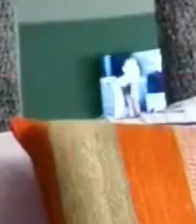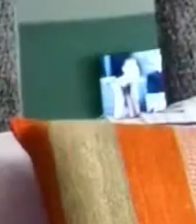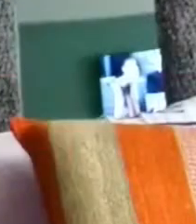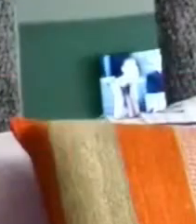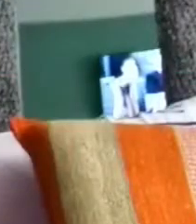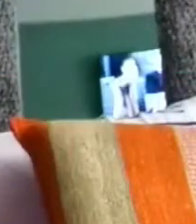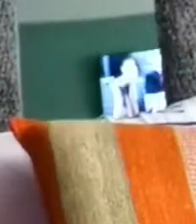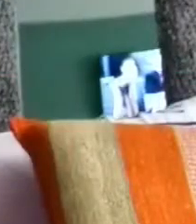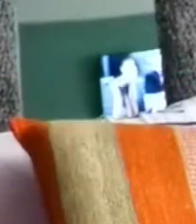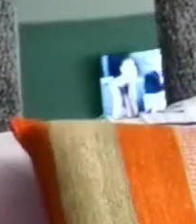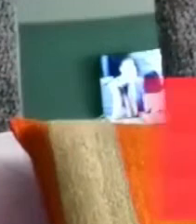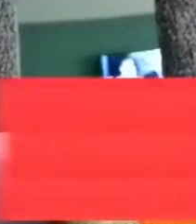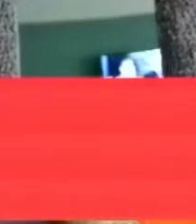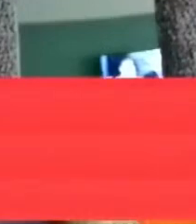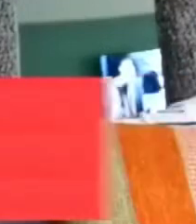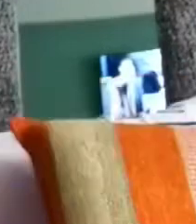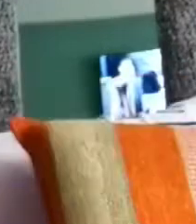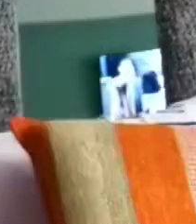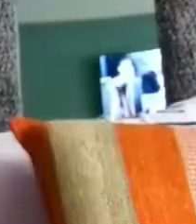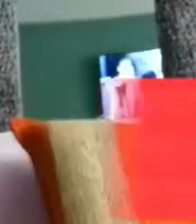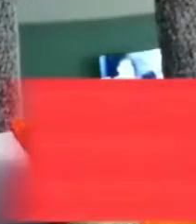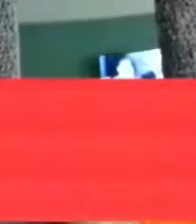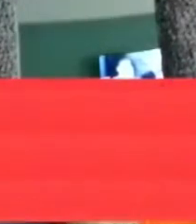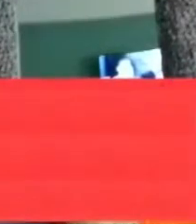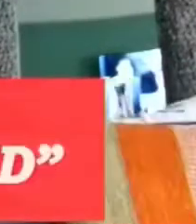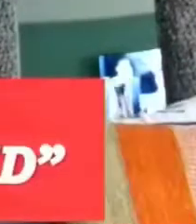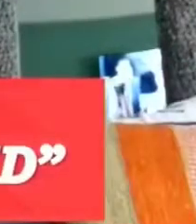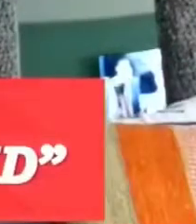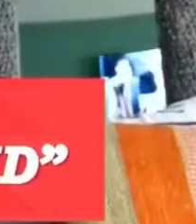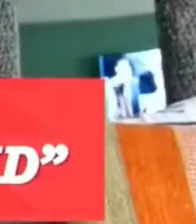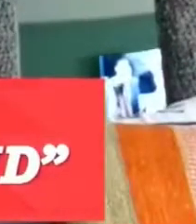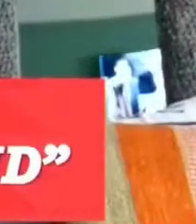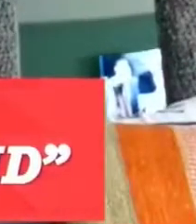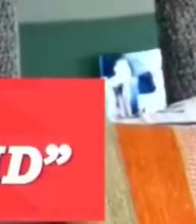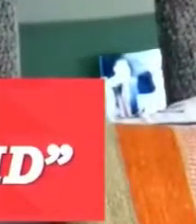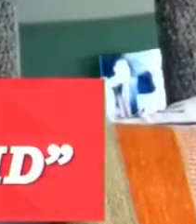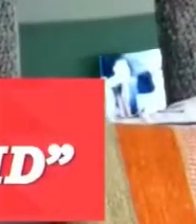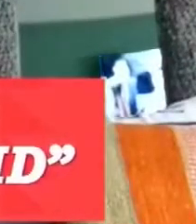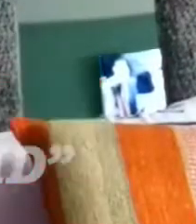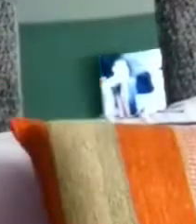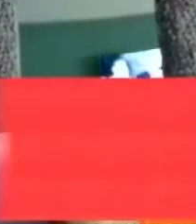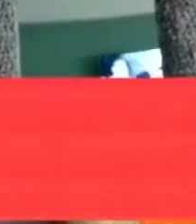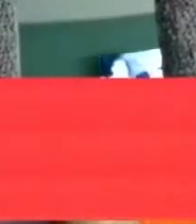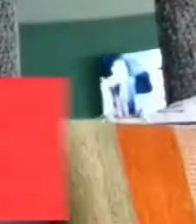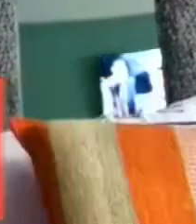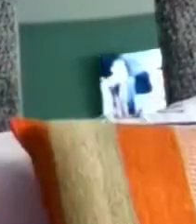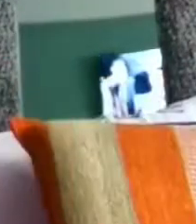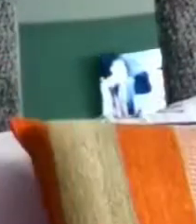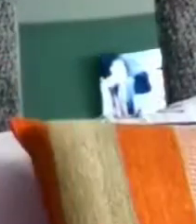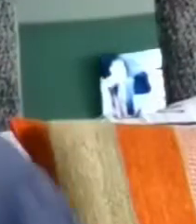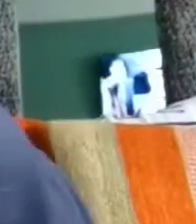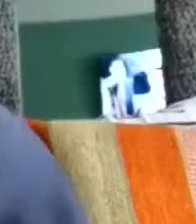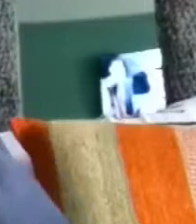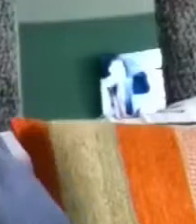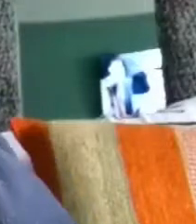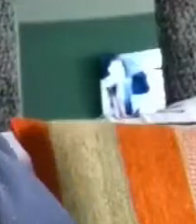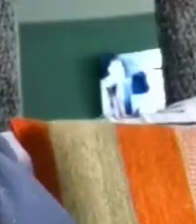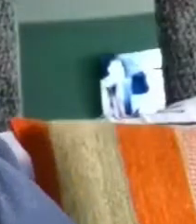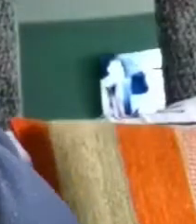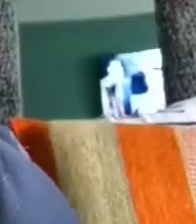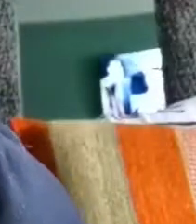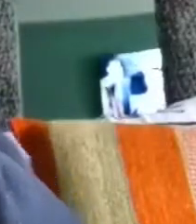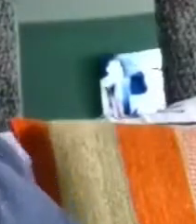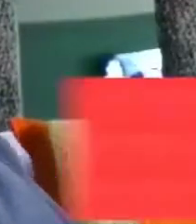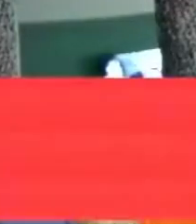Vacunarse es la mejor decisión. Pero recuerden que para estar debidamente protegidos contra el COVID, es necesario las dos